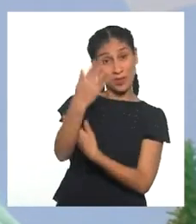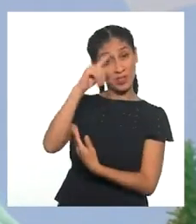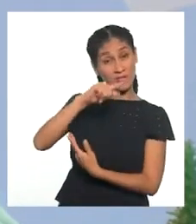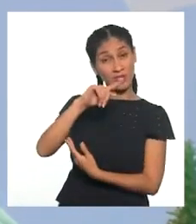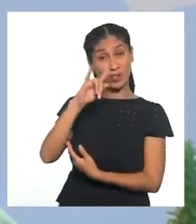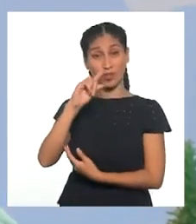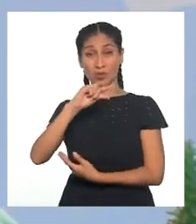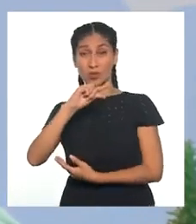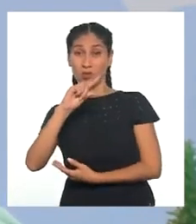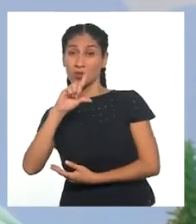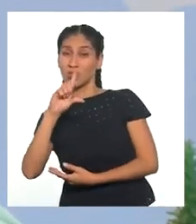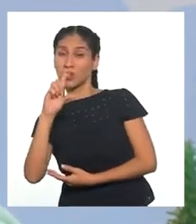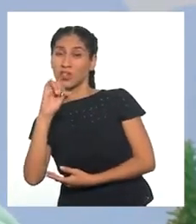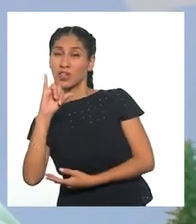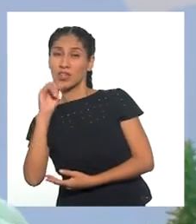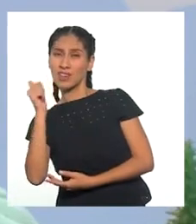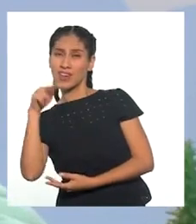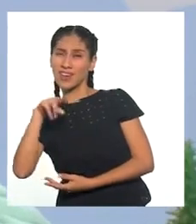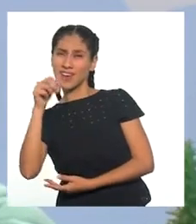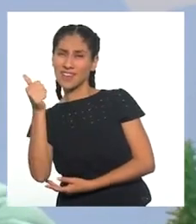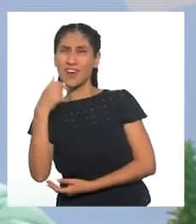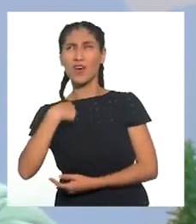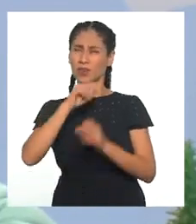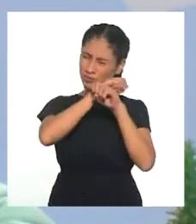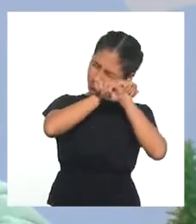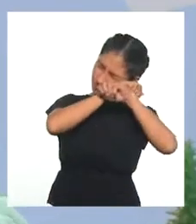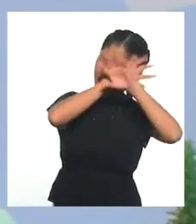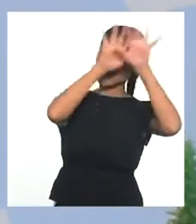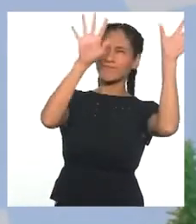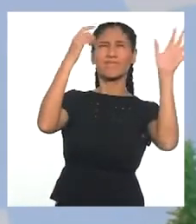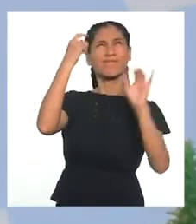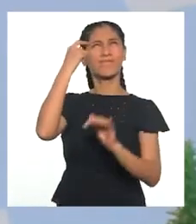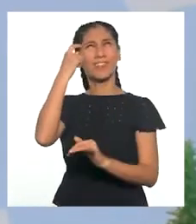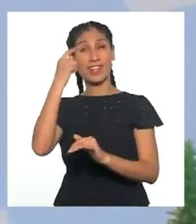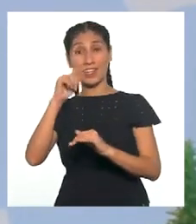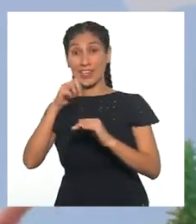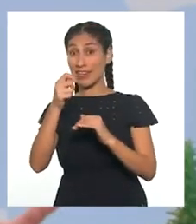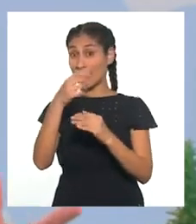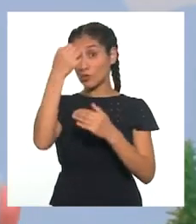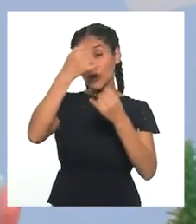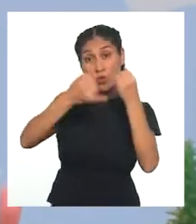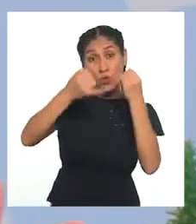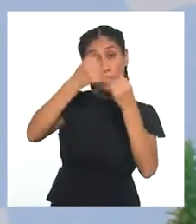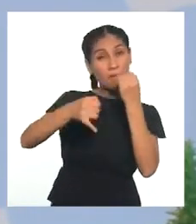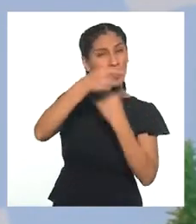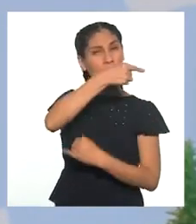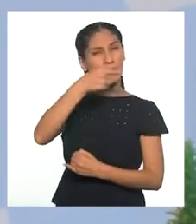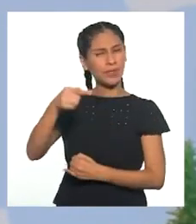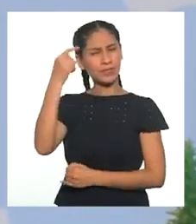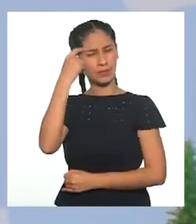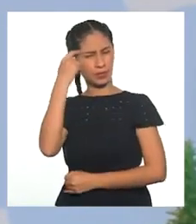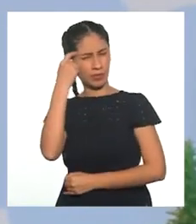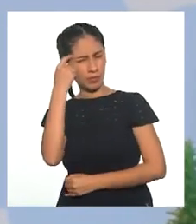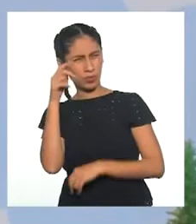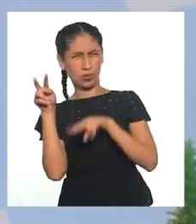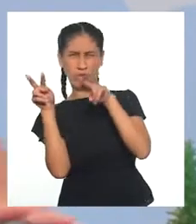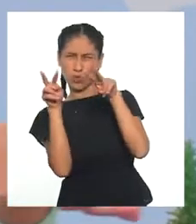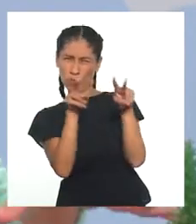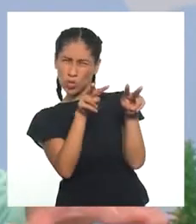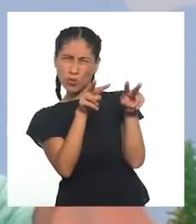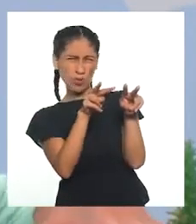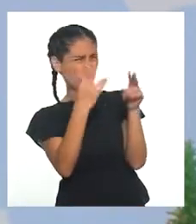Hoy desperté pensando que durante las últimas semanas hemos estado hablando sobre cómo identificar problemas en nuestros